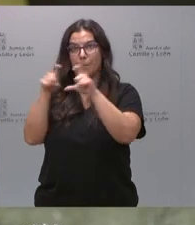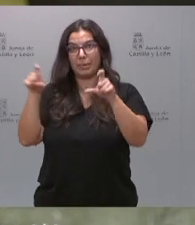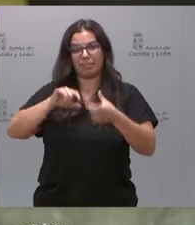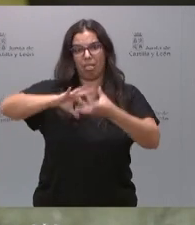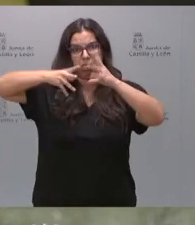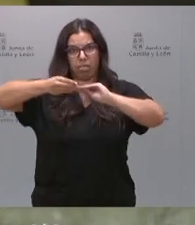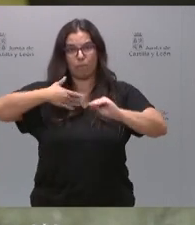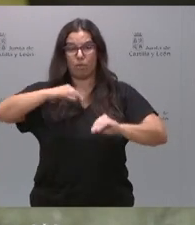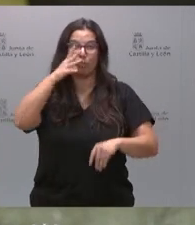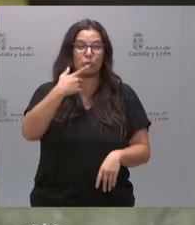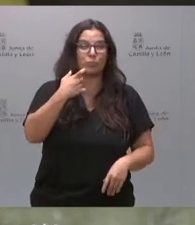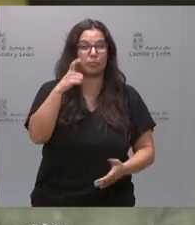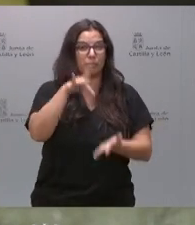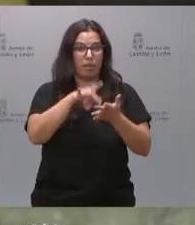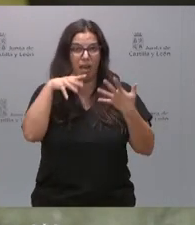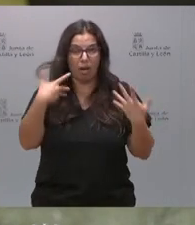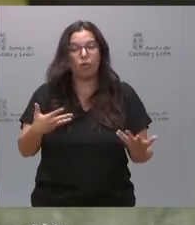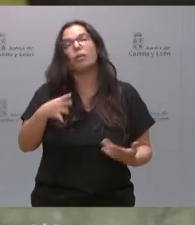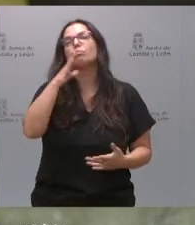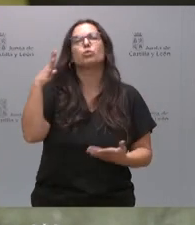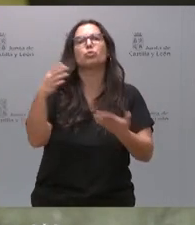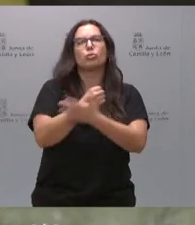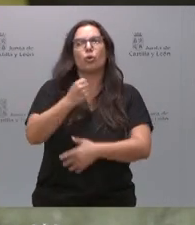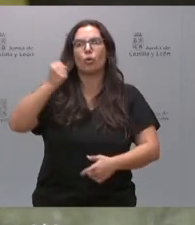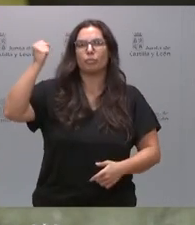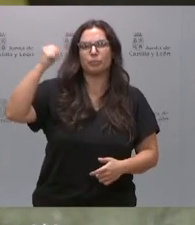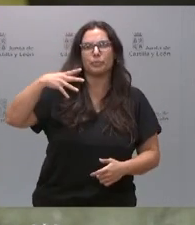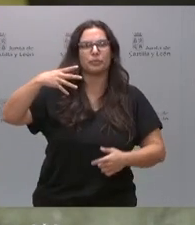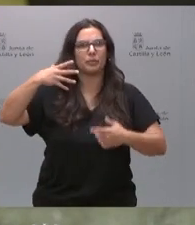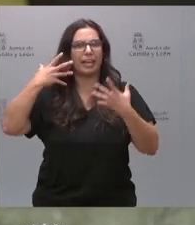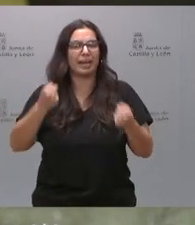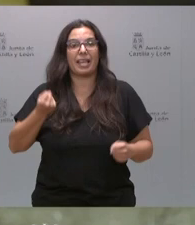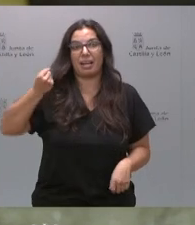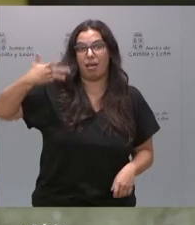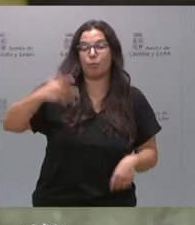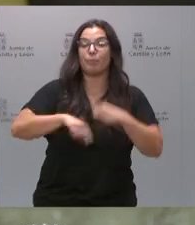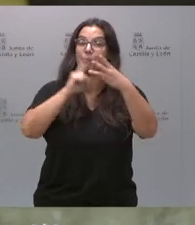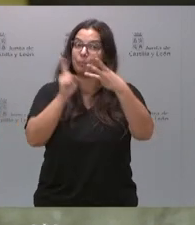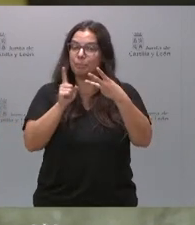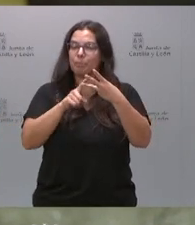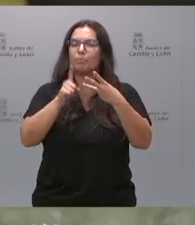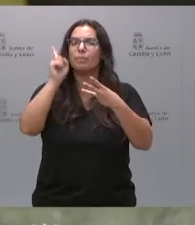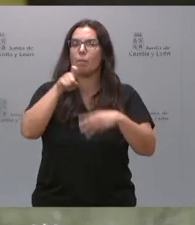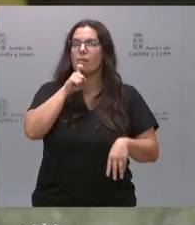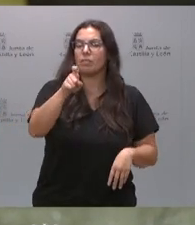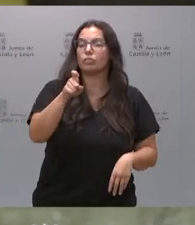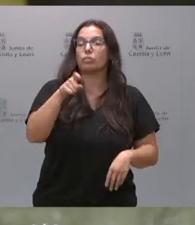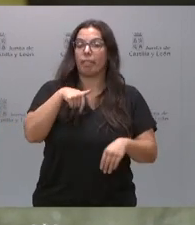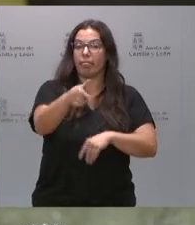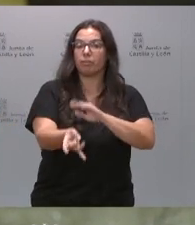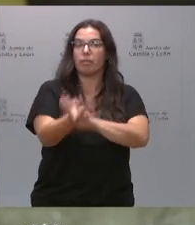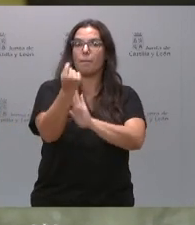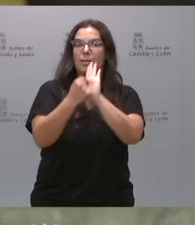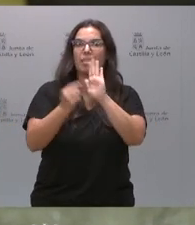momentos nos encontramos con el alto coste de la energía. Y en tercer lugar, les avanzo que habrá medidas de